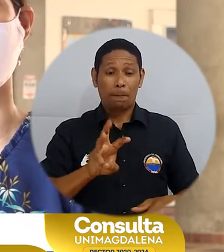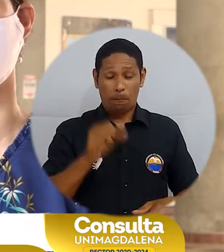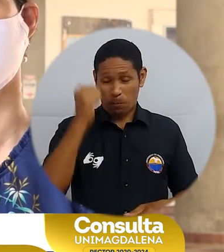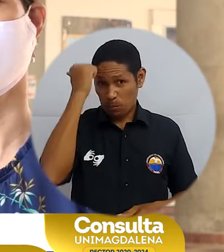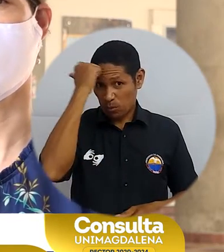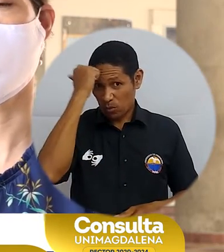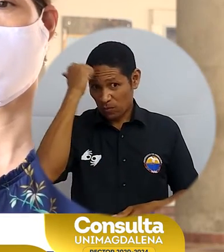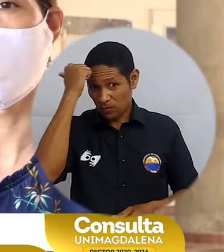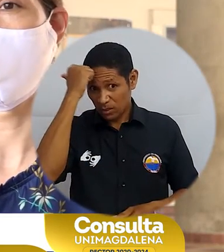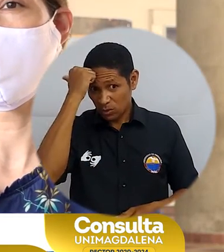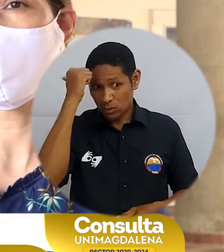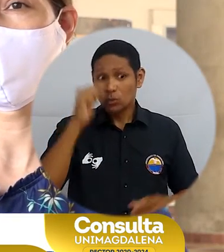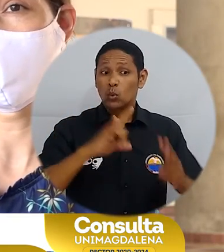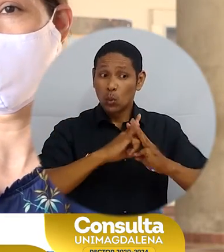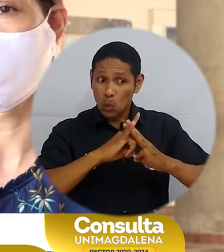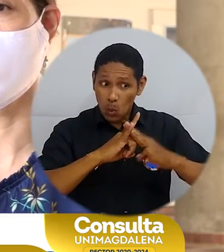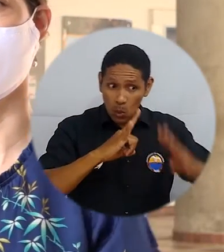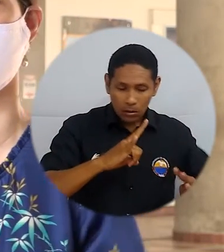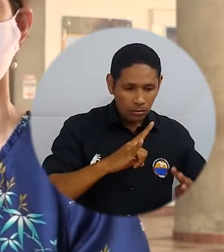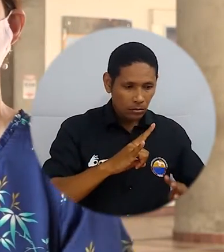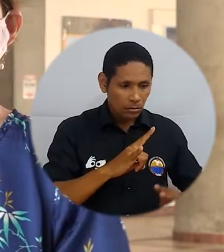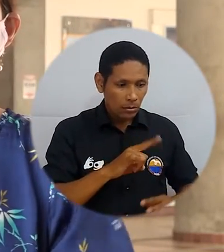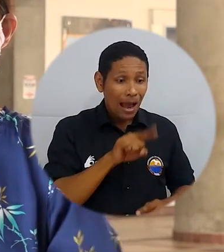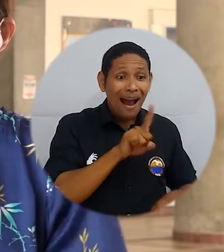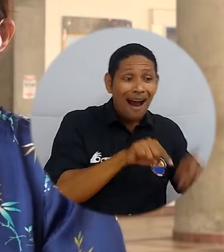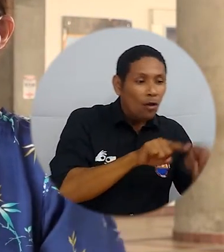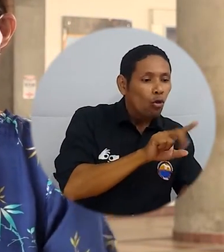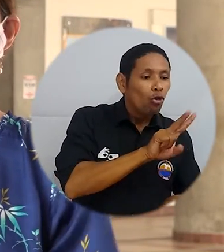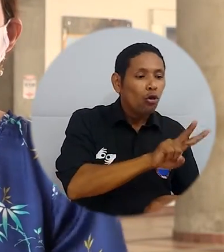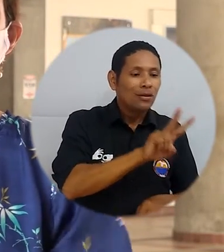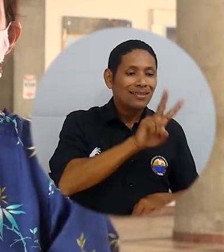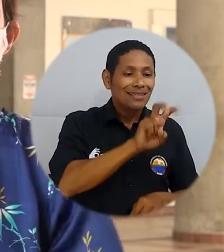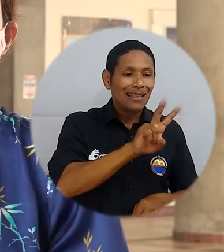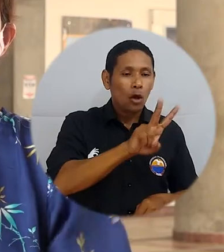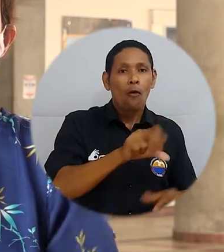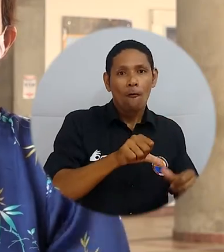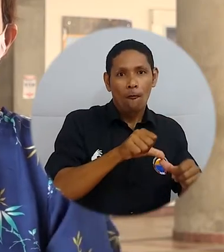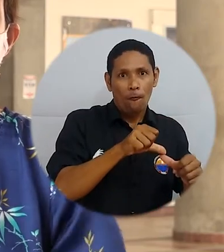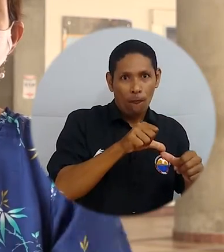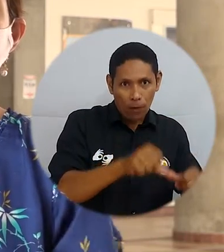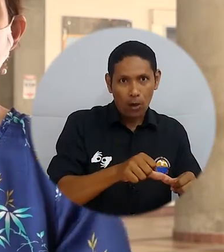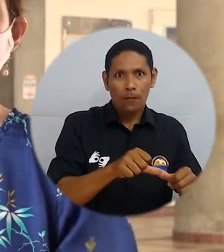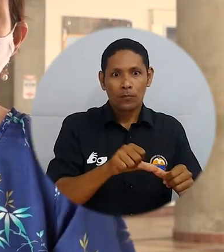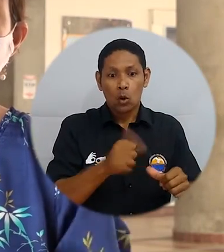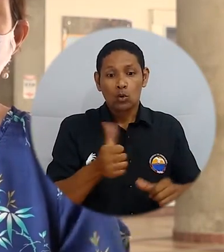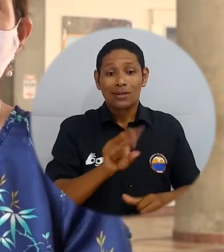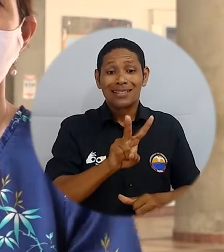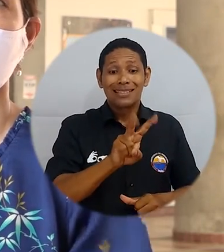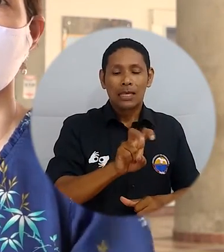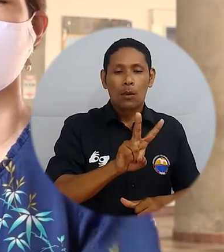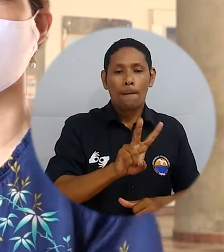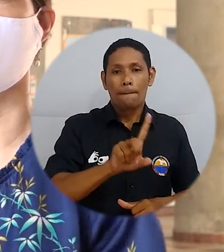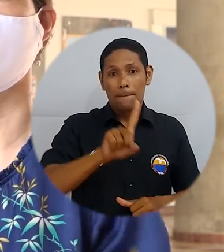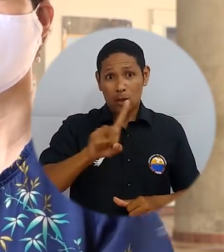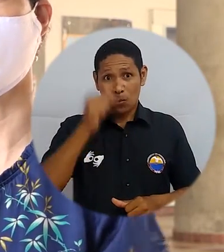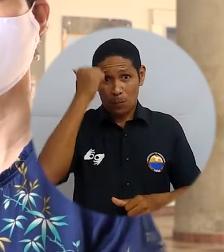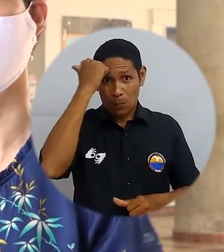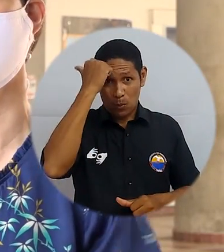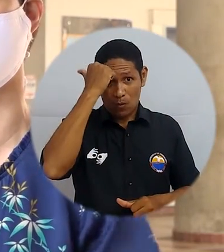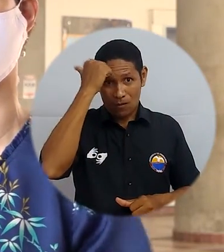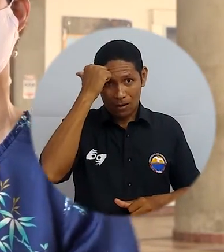docentes de la Universidad del Magdalena habilitados. Dentro de estos 272 docentes son de planta y ocasionales y